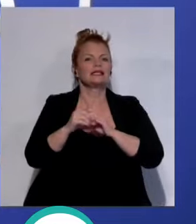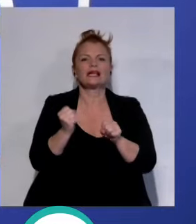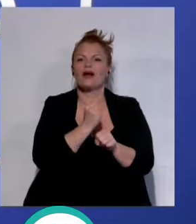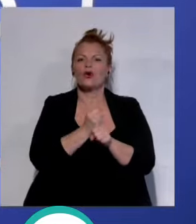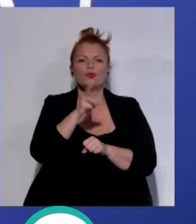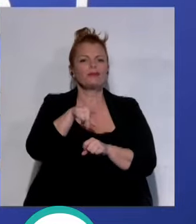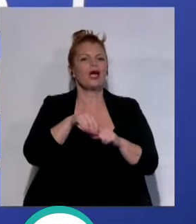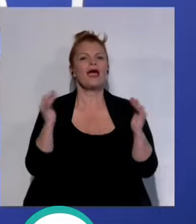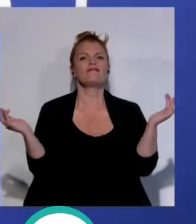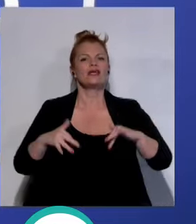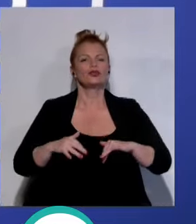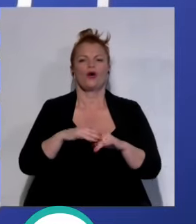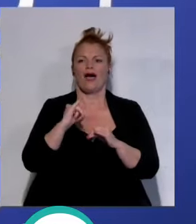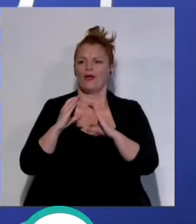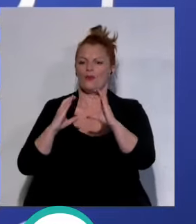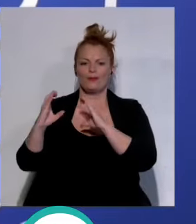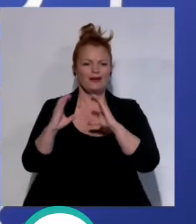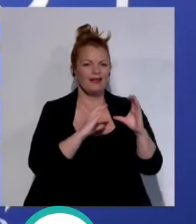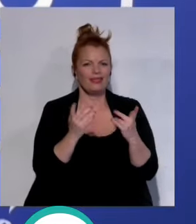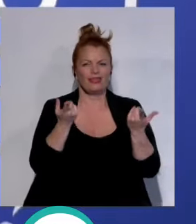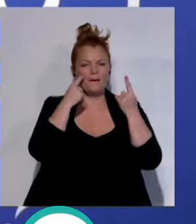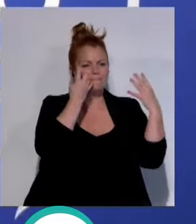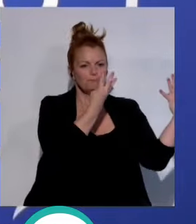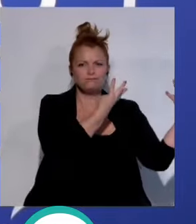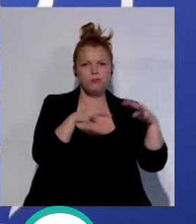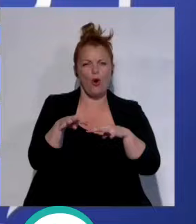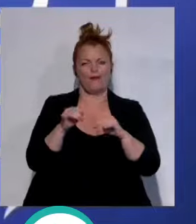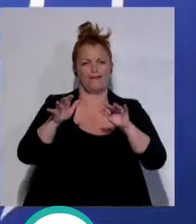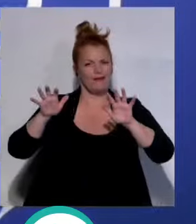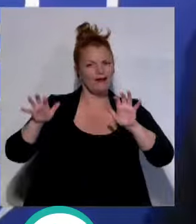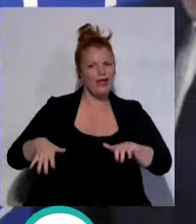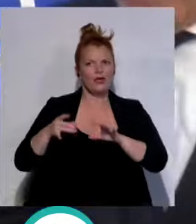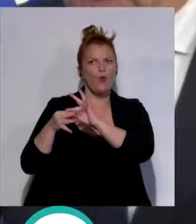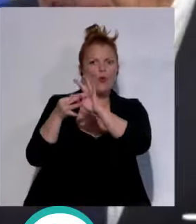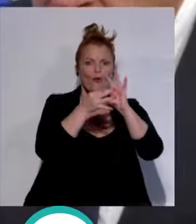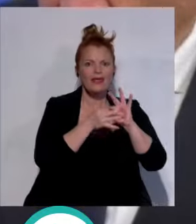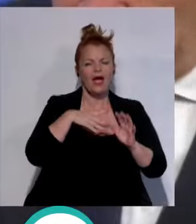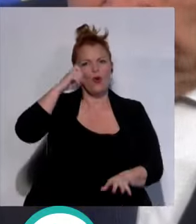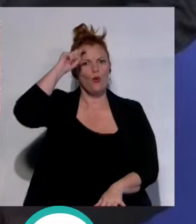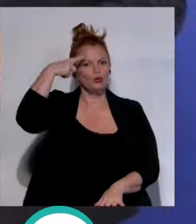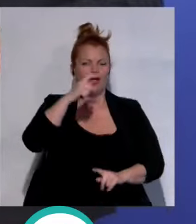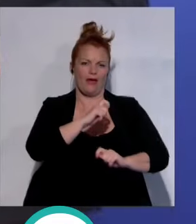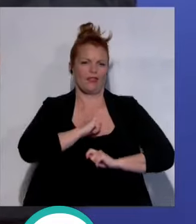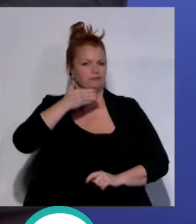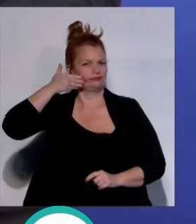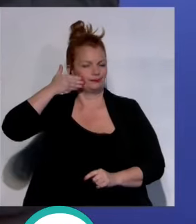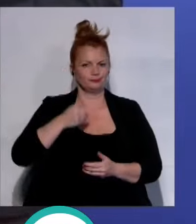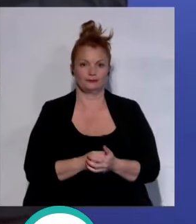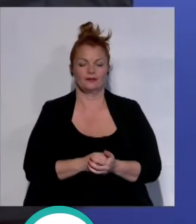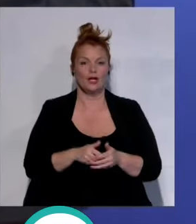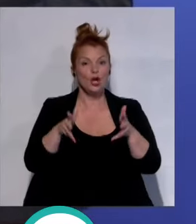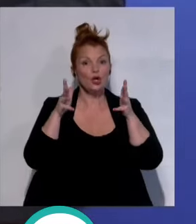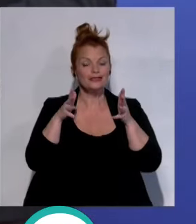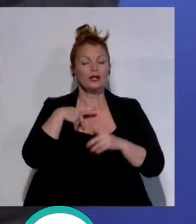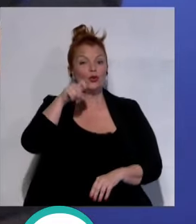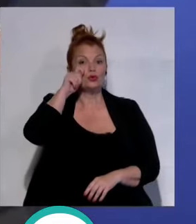son eventos que generan comunicación, que generan visibilidad para Cádiz y además unidas a la cultura, pues nos dan mucho. El consejero de